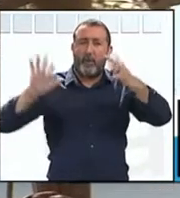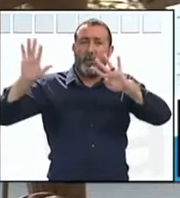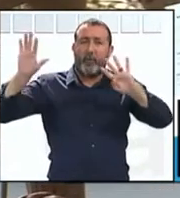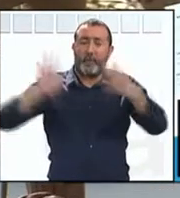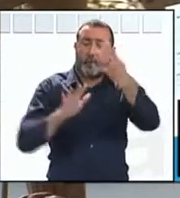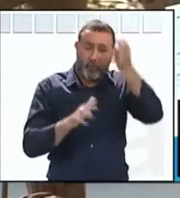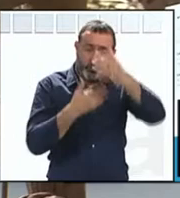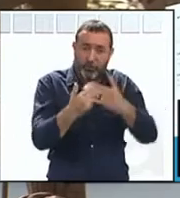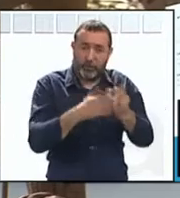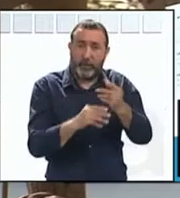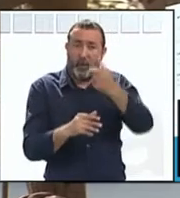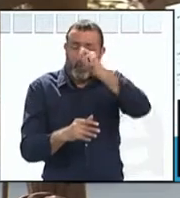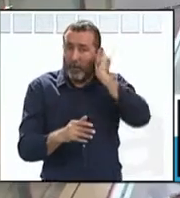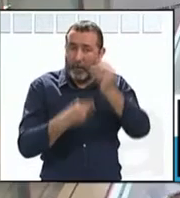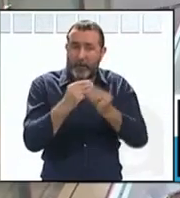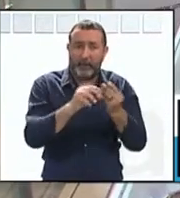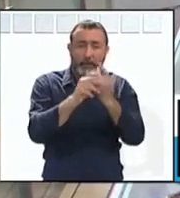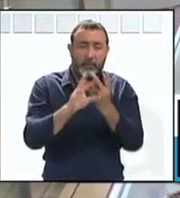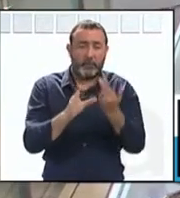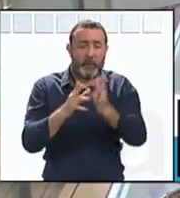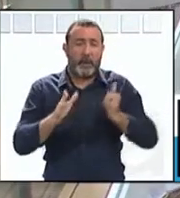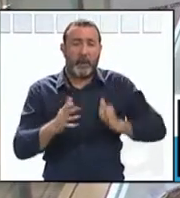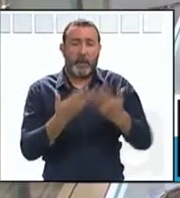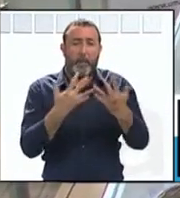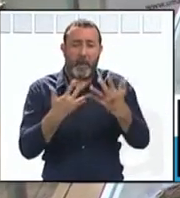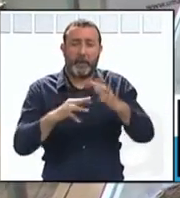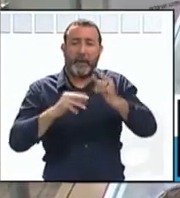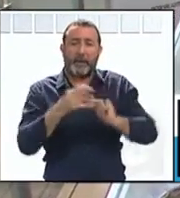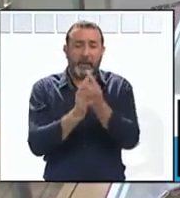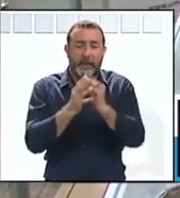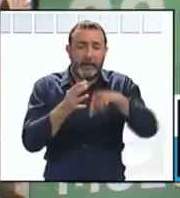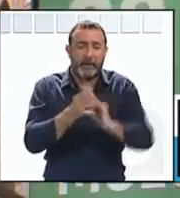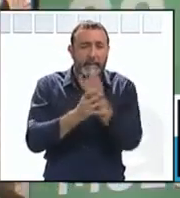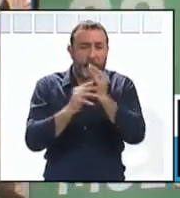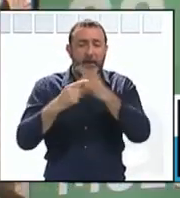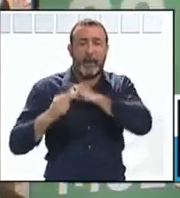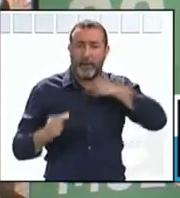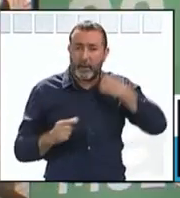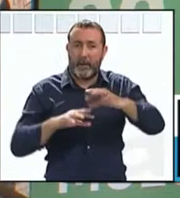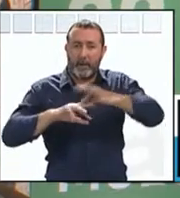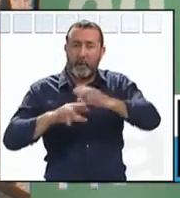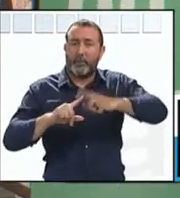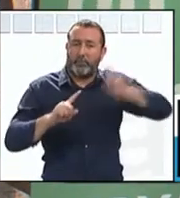artesanos elaboran tallas guaraníes, bisutería en plata, alpacas, semillas y objetos decorativos.